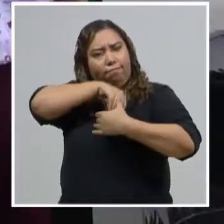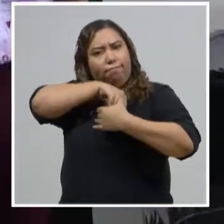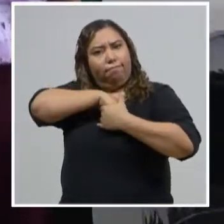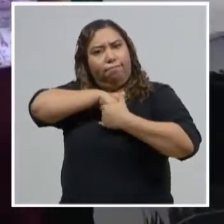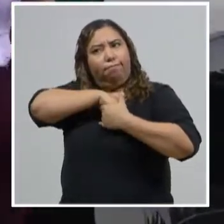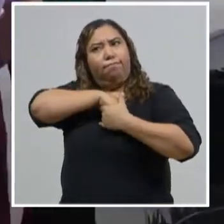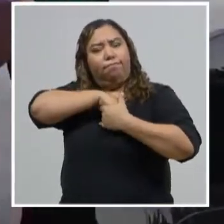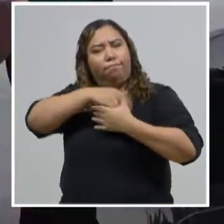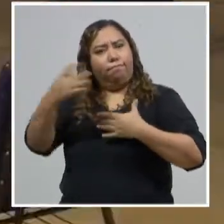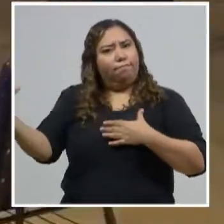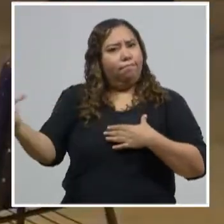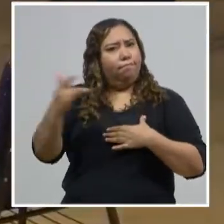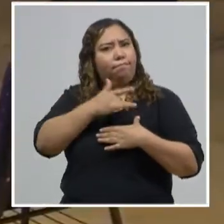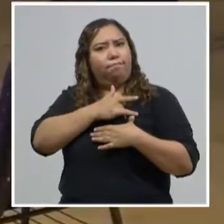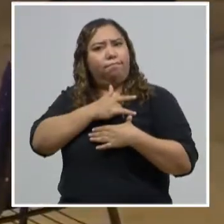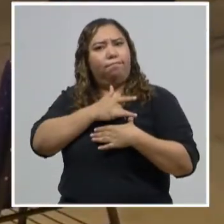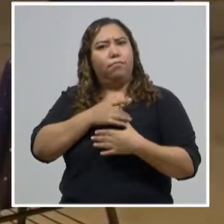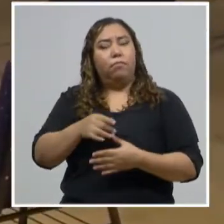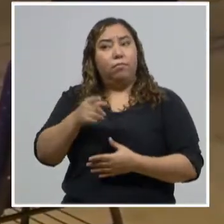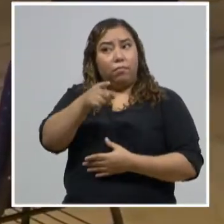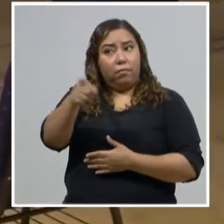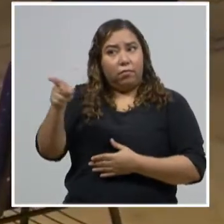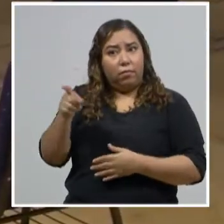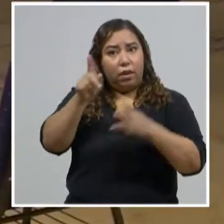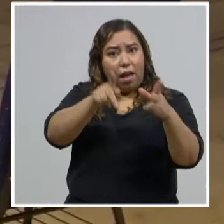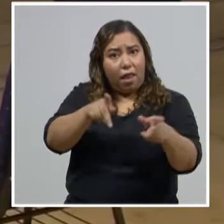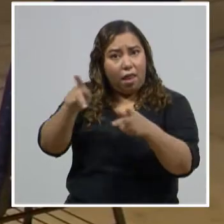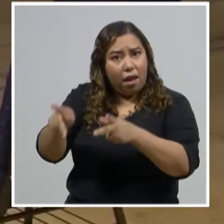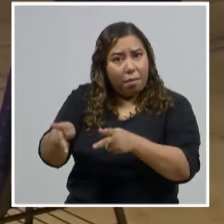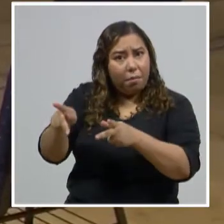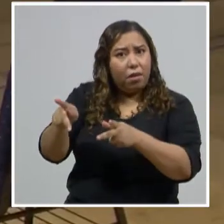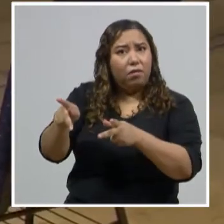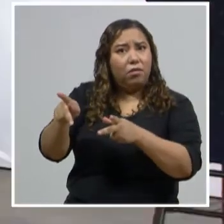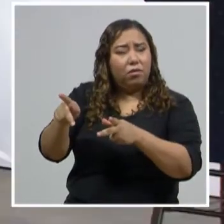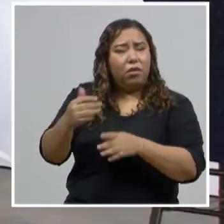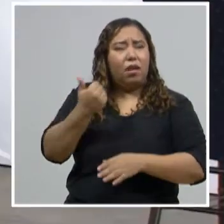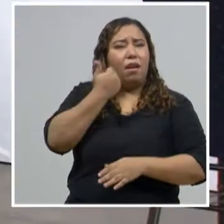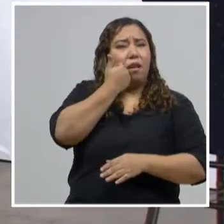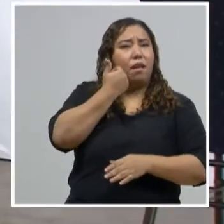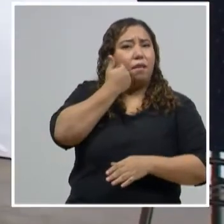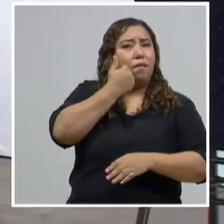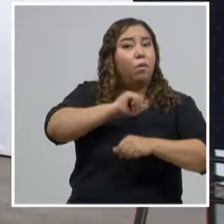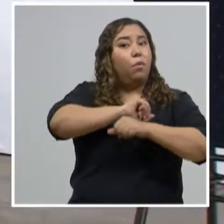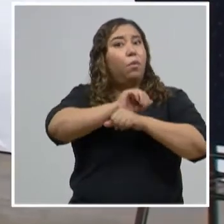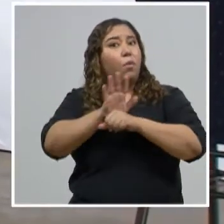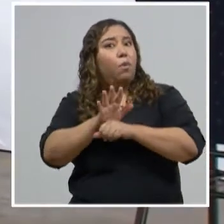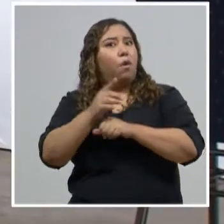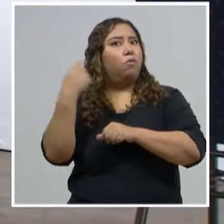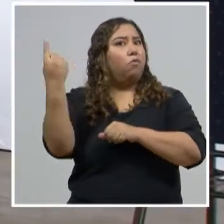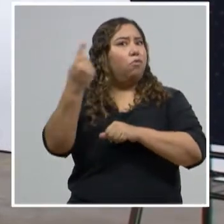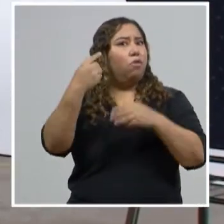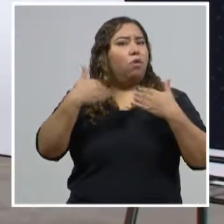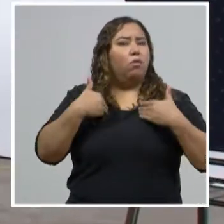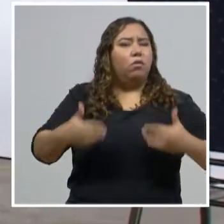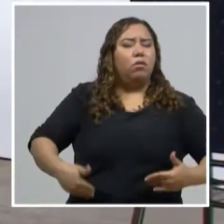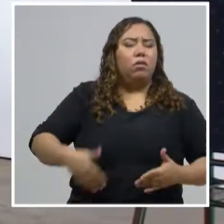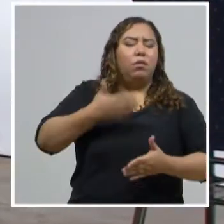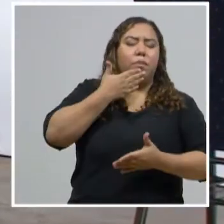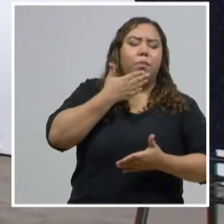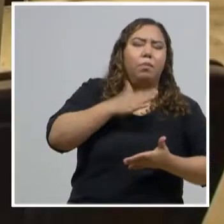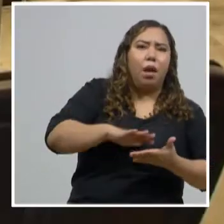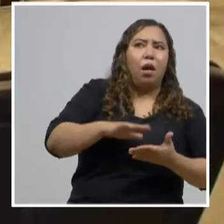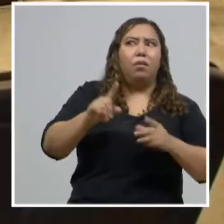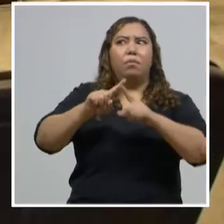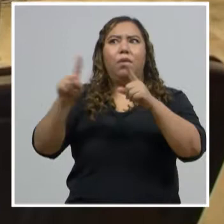alcanza a las personas, no solo les afecta físicamente, también sumado está toda la ansiedad, toda la